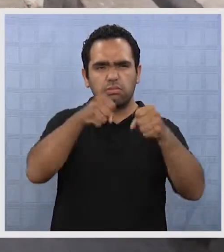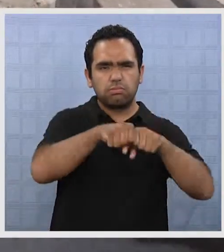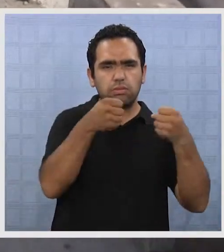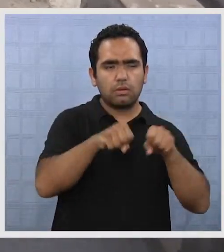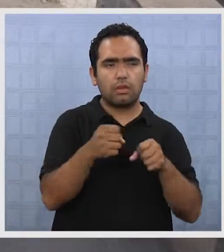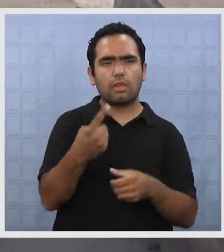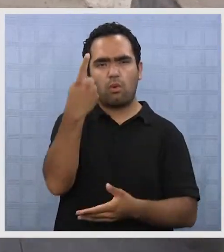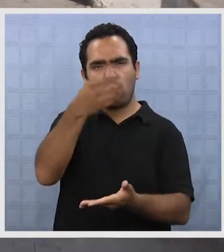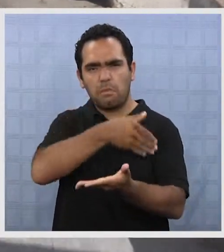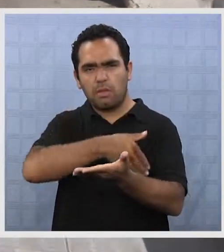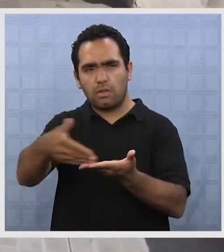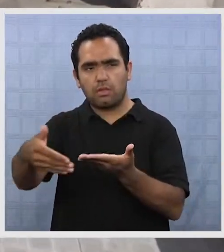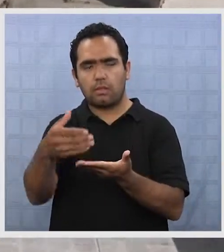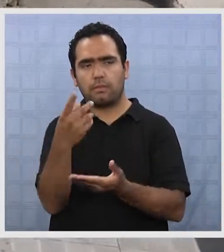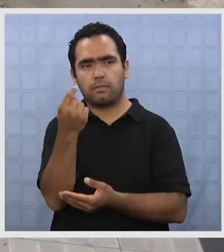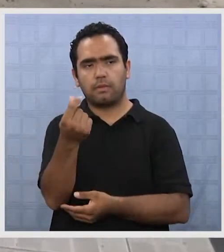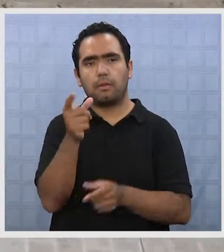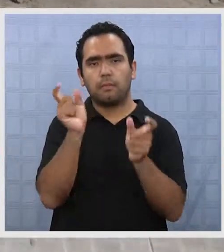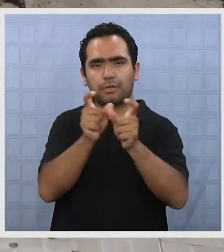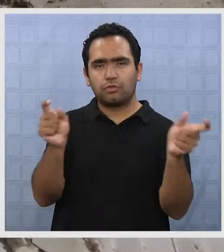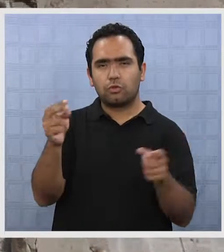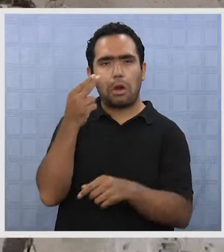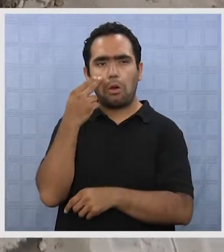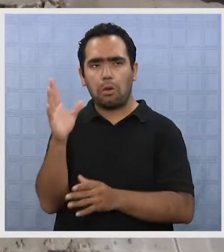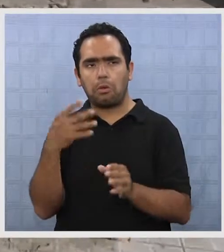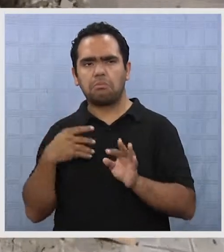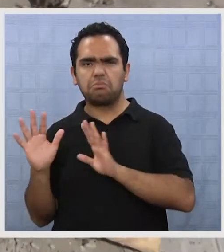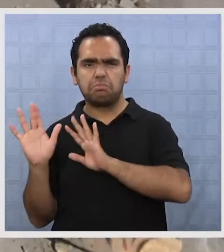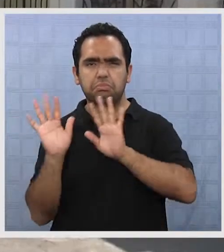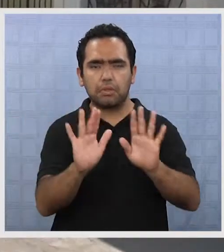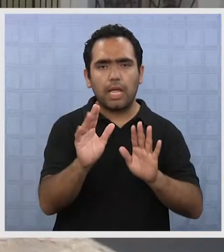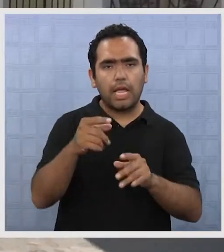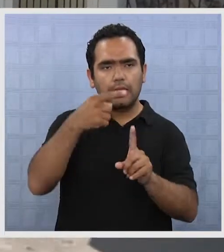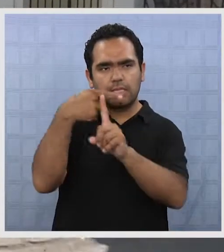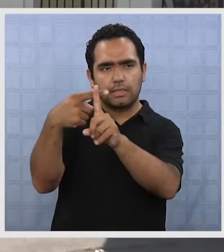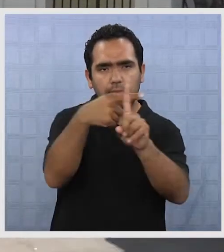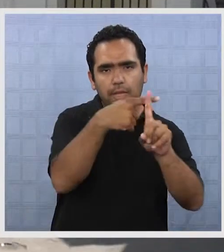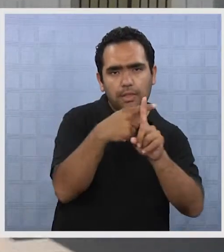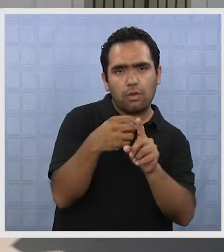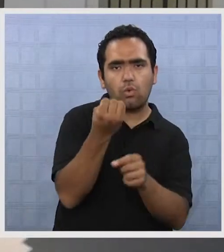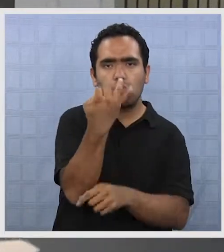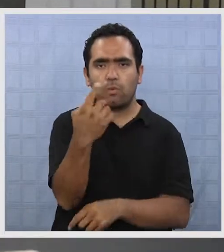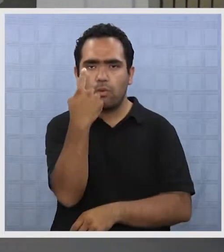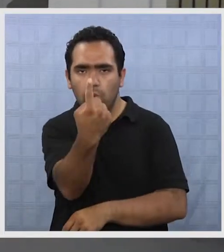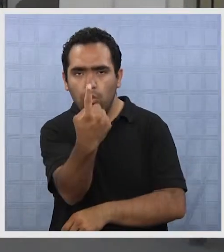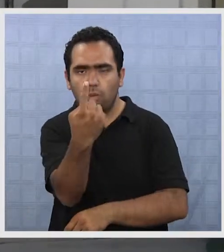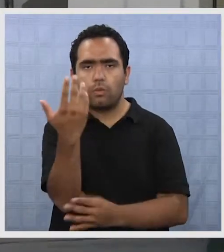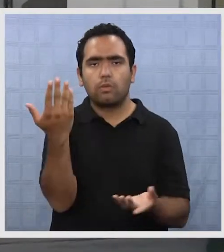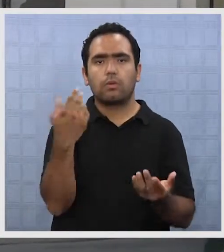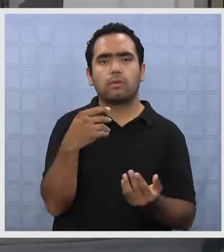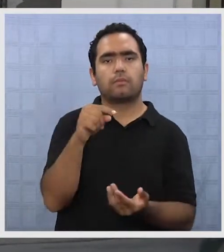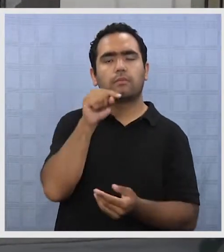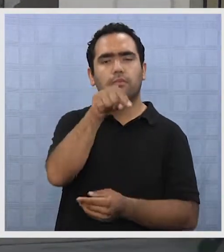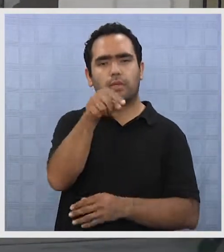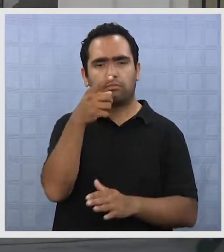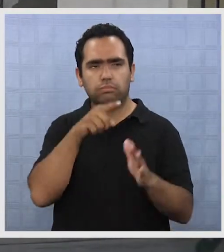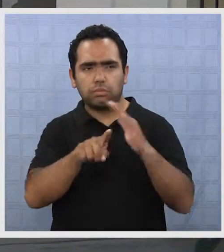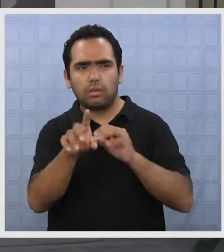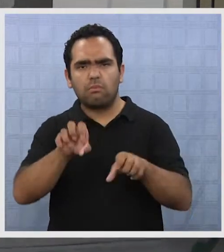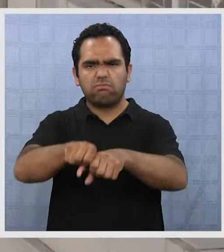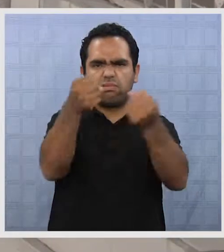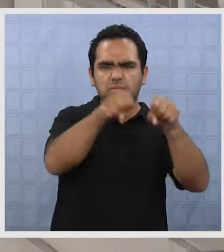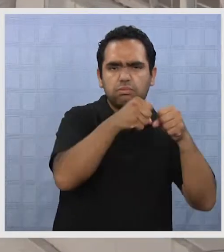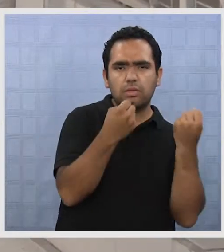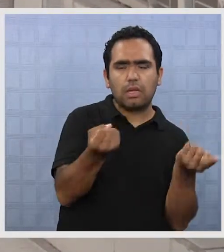Destrozos por más de un millón de pesos causaron desconocidos al interior del cementerio número uno en el sector norte de la ciudad. El hecho que